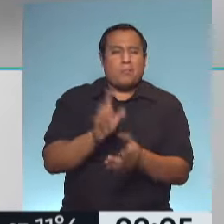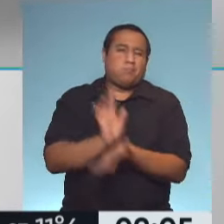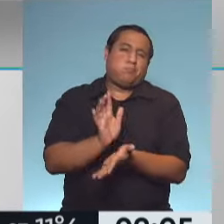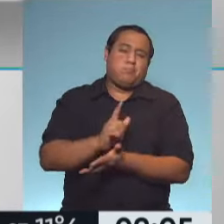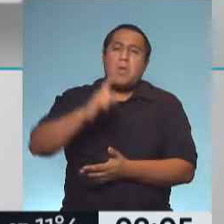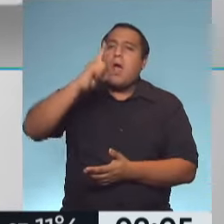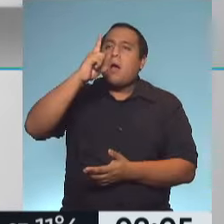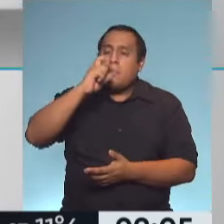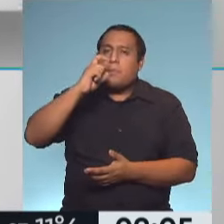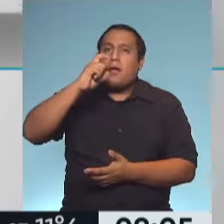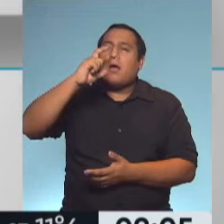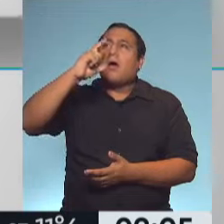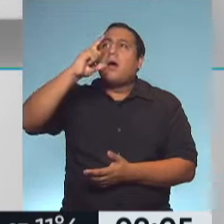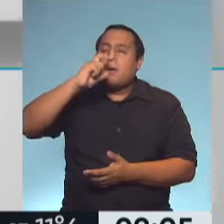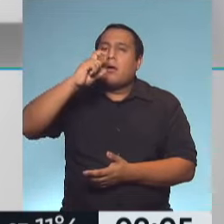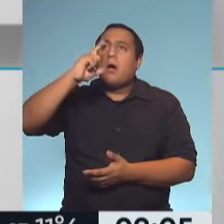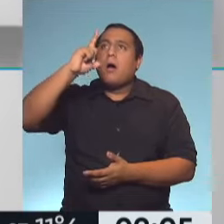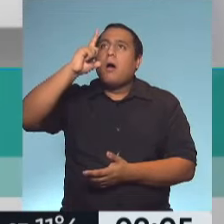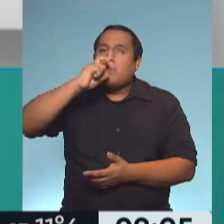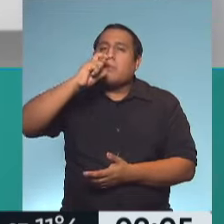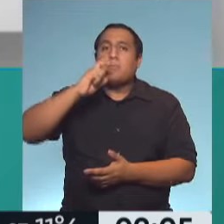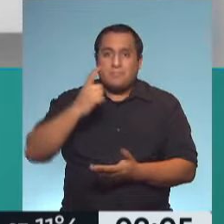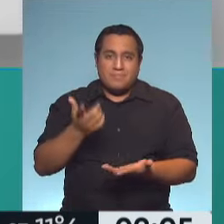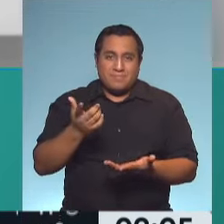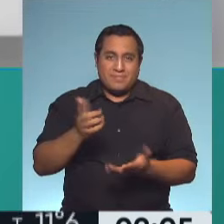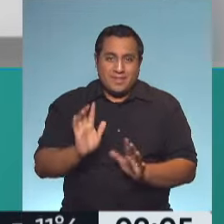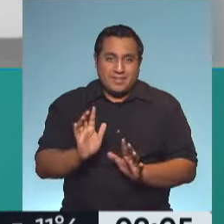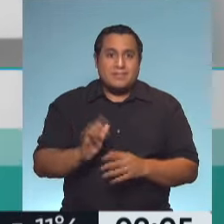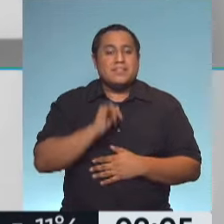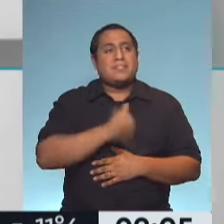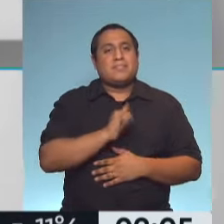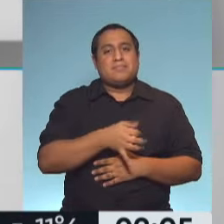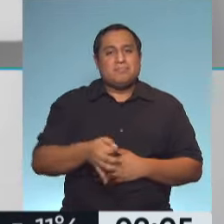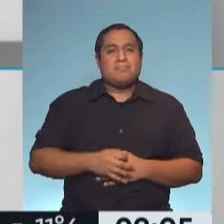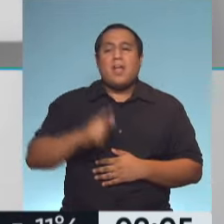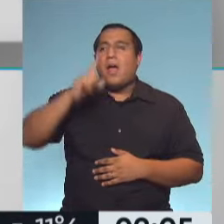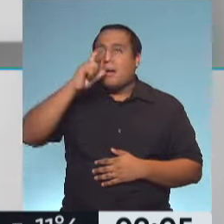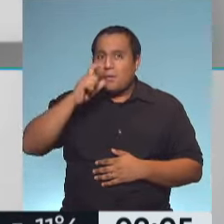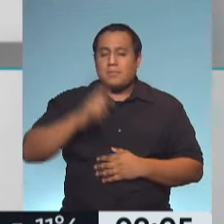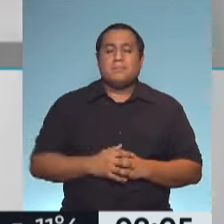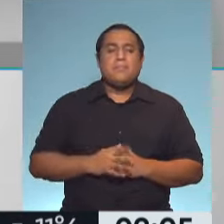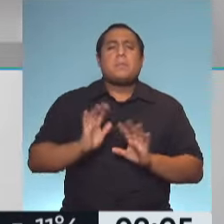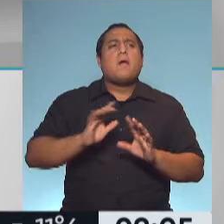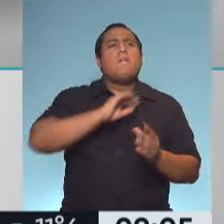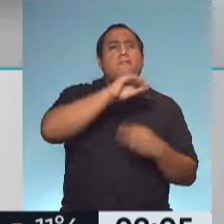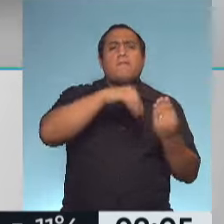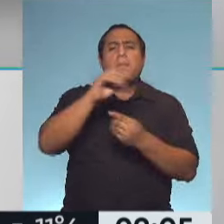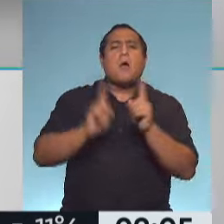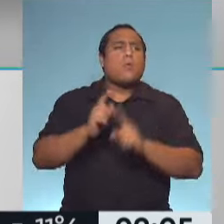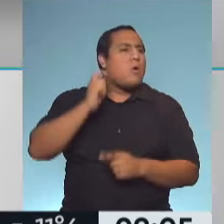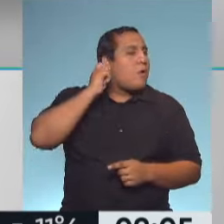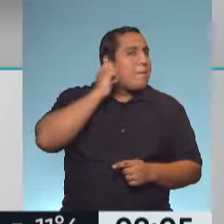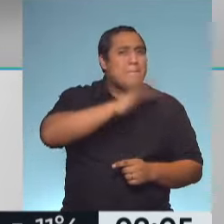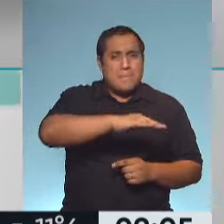Que habitualmente uno los conoce con los bronco dilatadores, ¿no? Un PAF. Sí, son los bronco dilatadores. hay muchas familias que tienen menores o gente